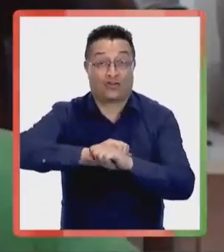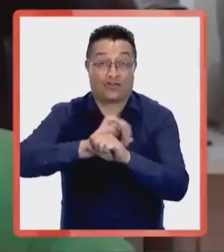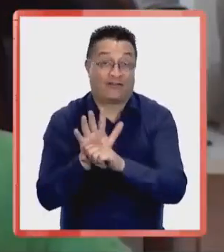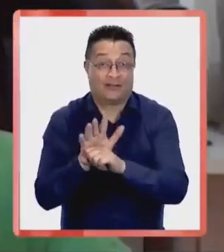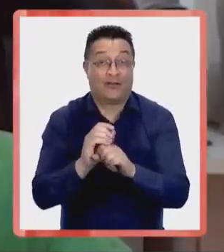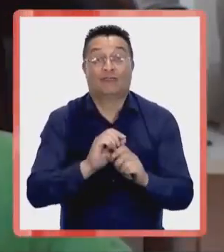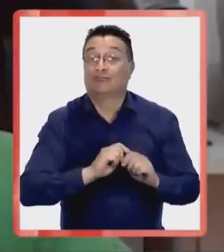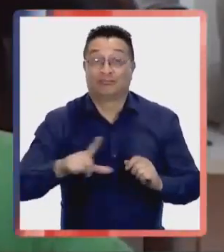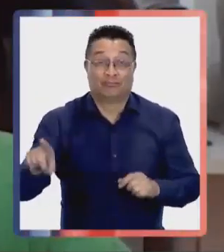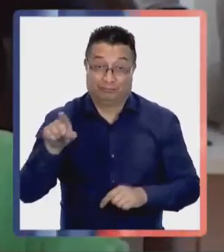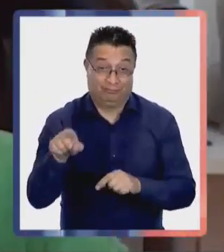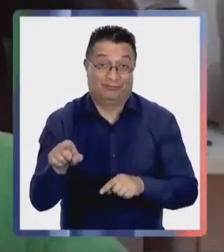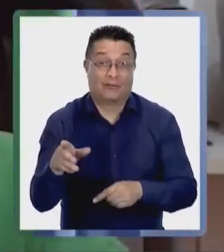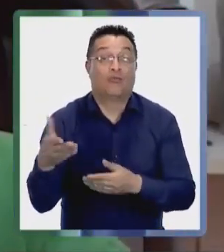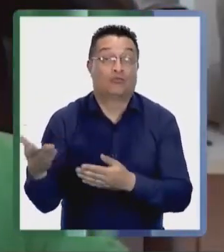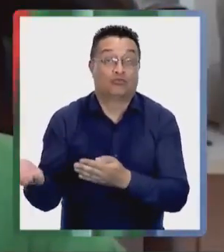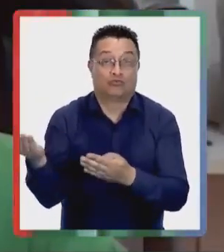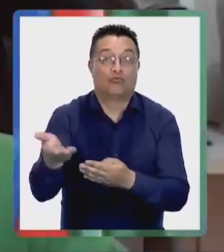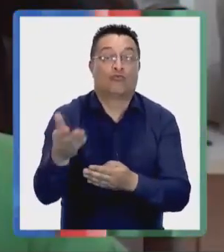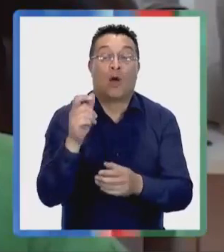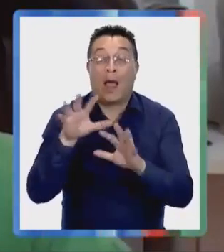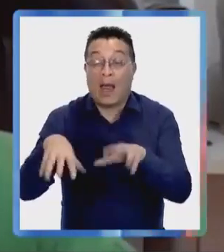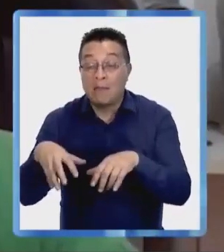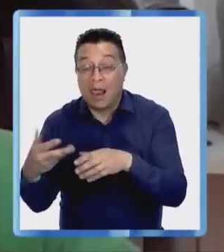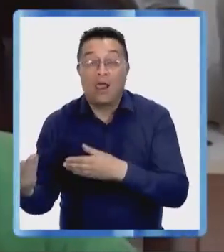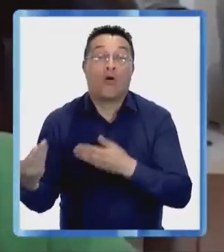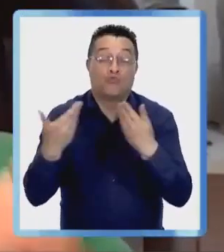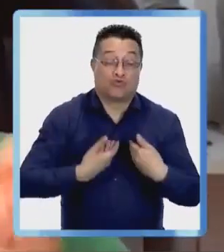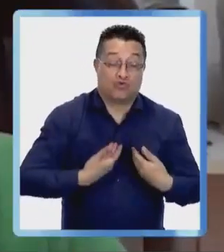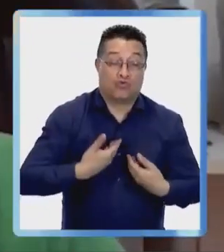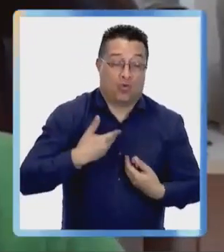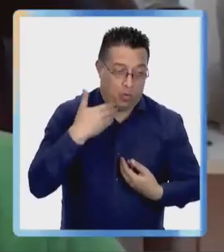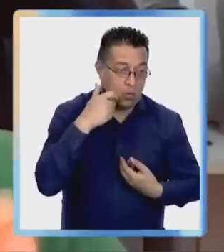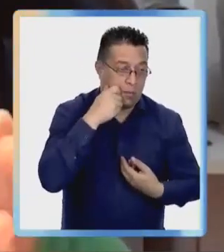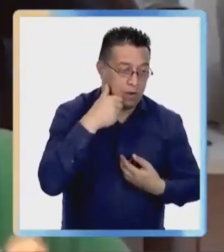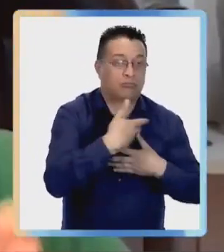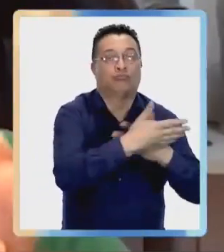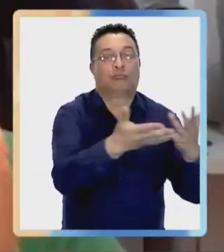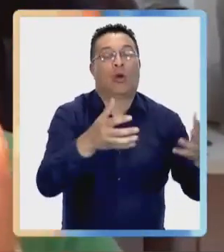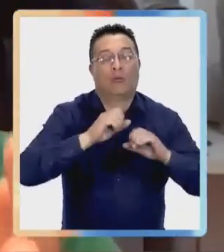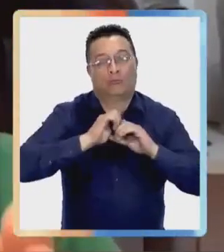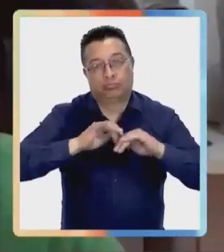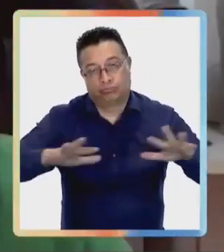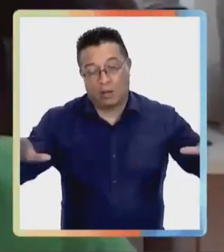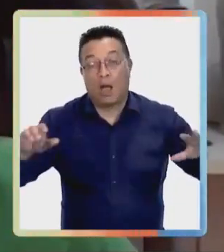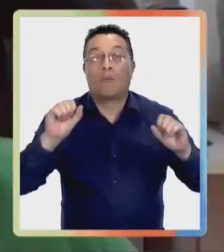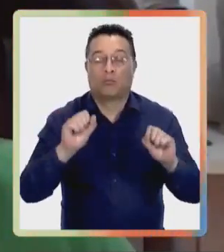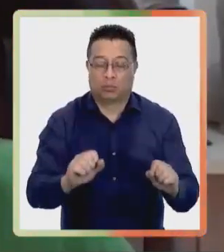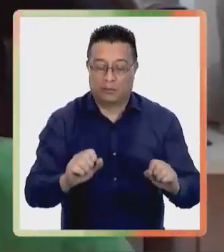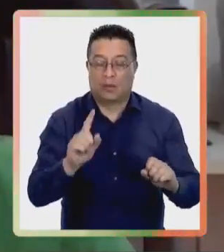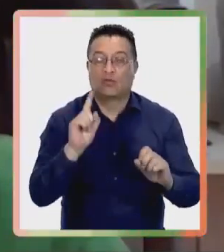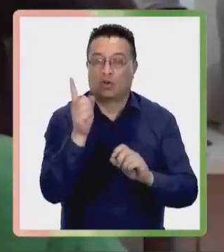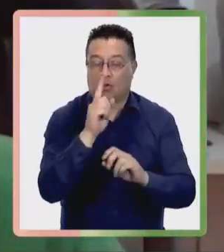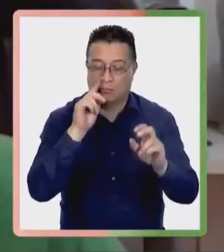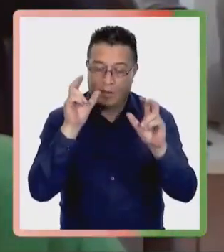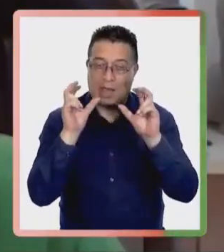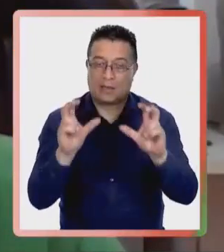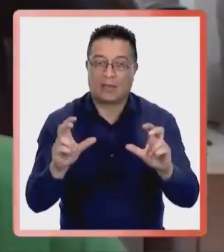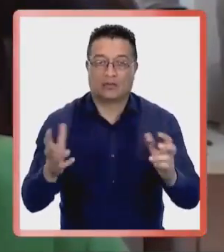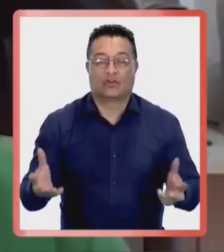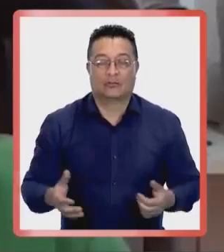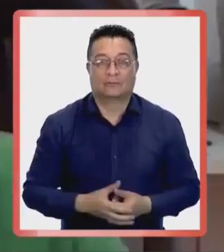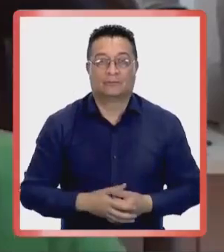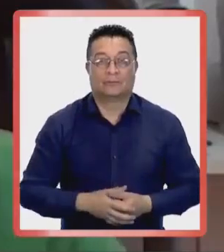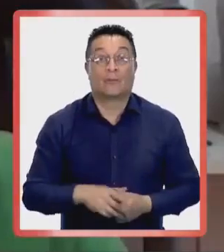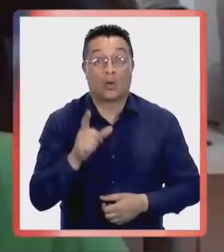ocurrió con el COVID-19, puede generarnos una epidemia y es ahí donde efectivamente